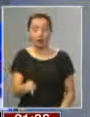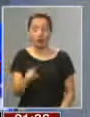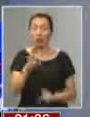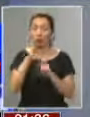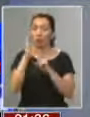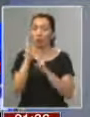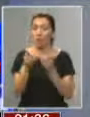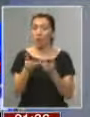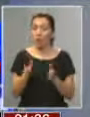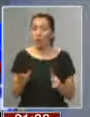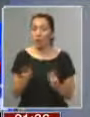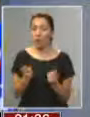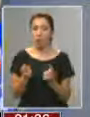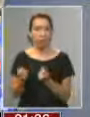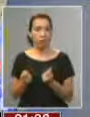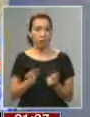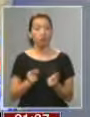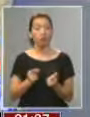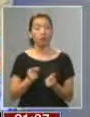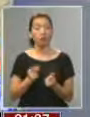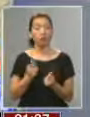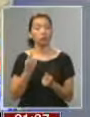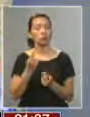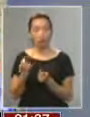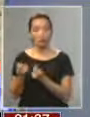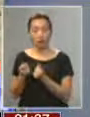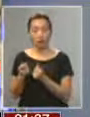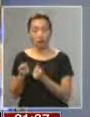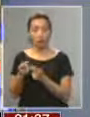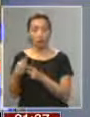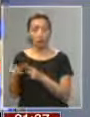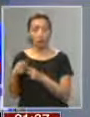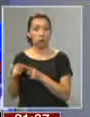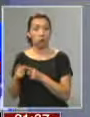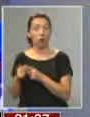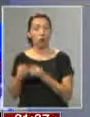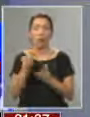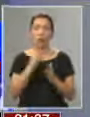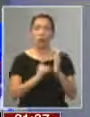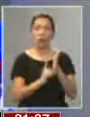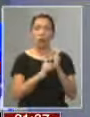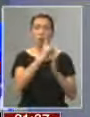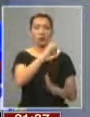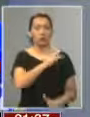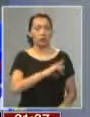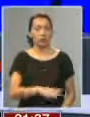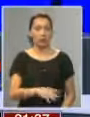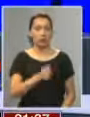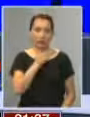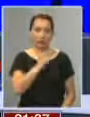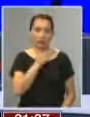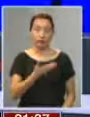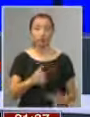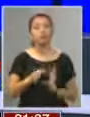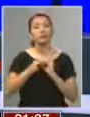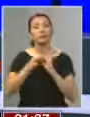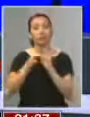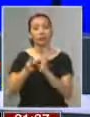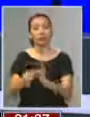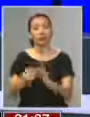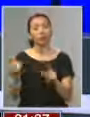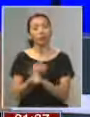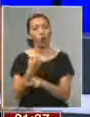cultura liberal rentista, en vez de dedicar los recursos a desarrollar Chile. Bien, pues quiero agradecer. Hemos